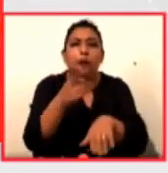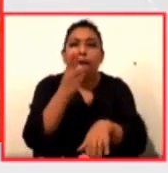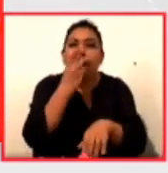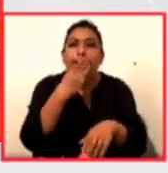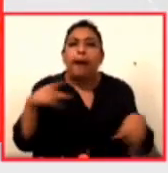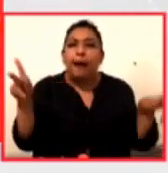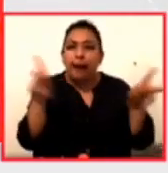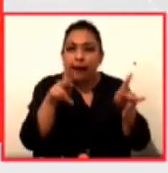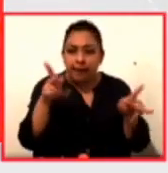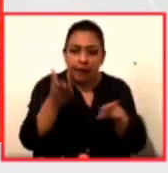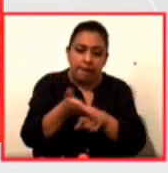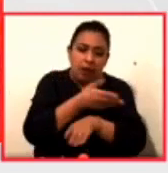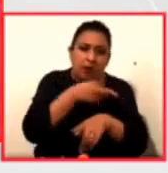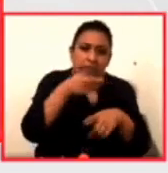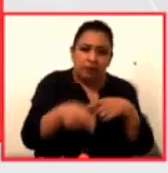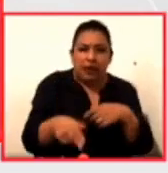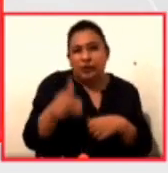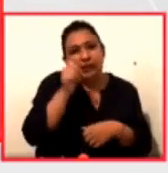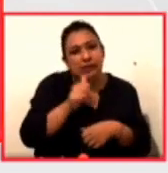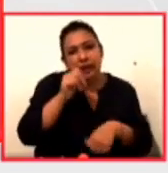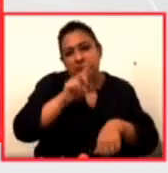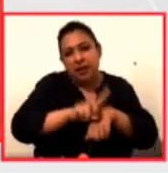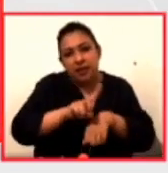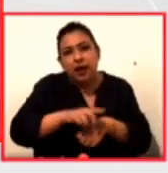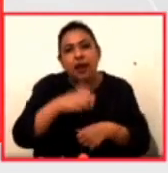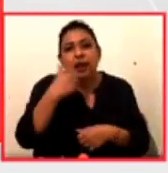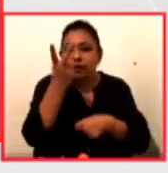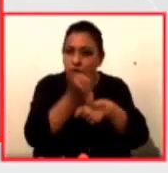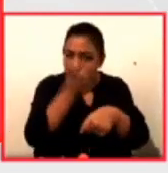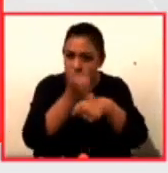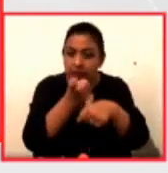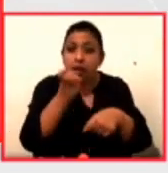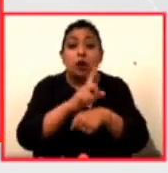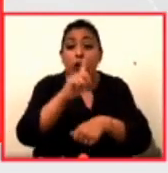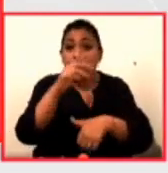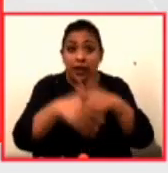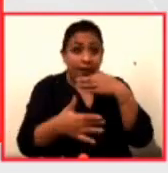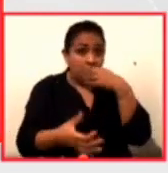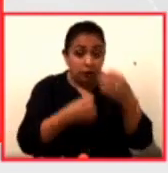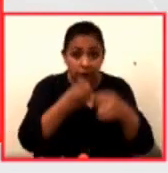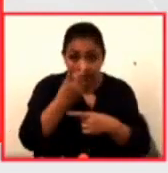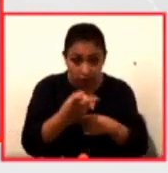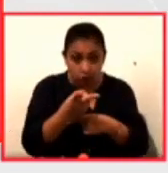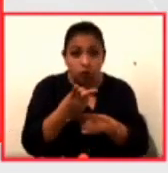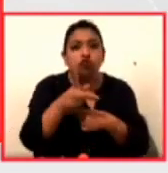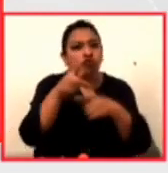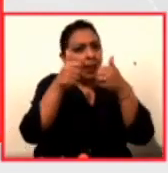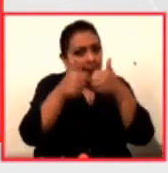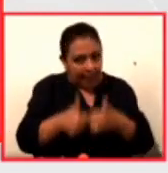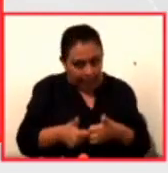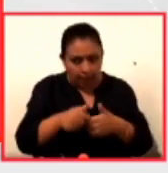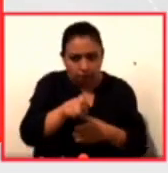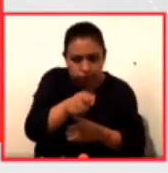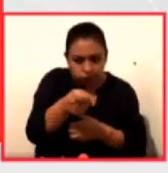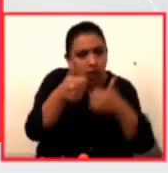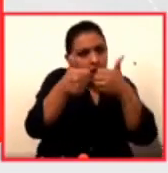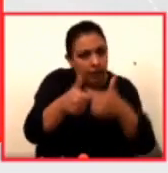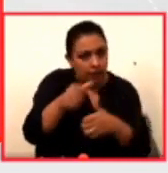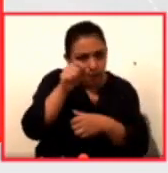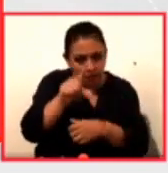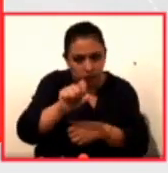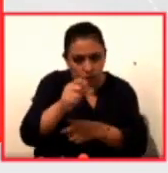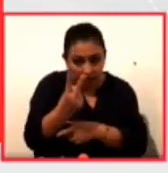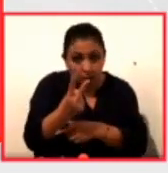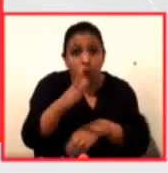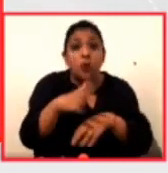pausa queremos, como siempre, como todos los días, hacerles una cordial invitación a que terminando Noticias 22 se quede con nosotros porque va a estar